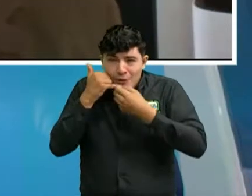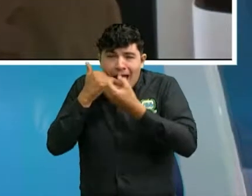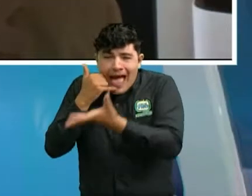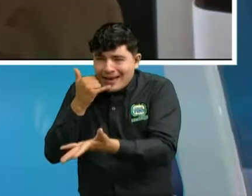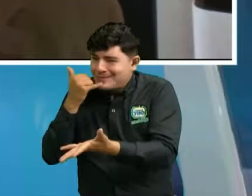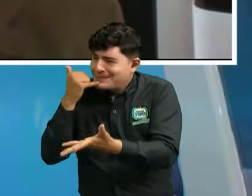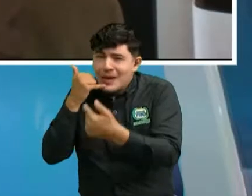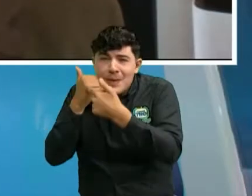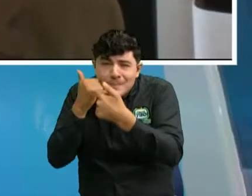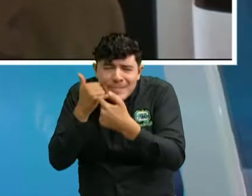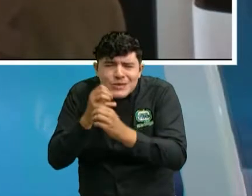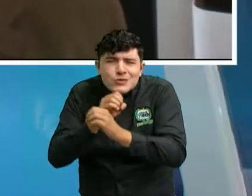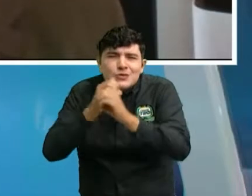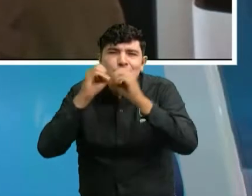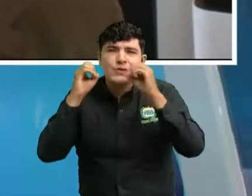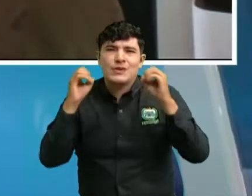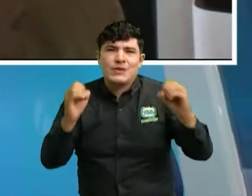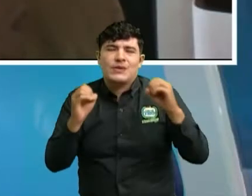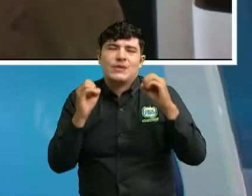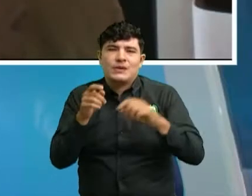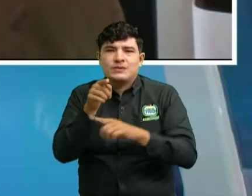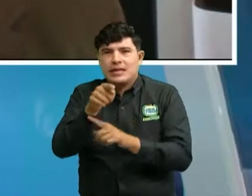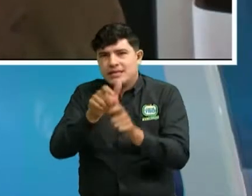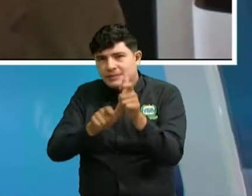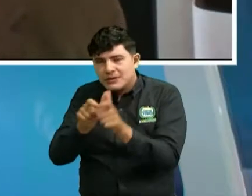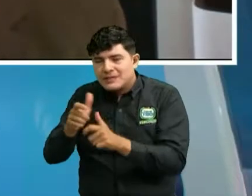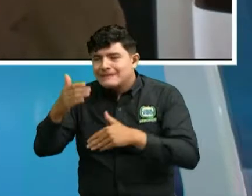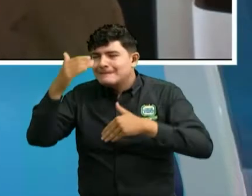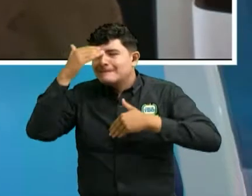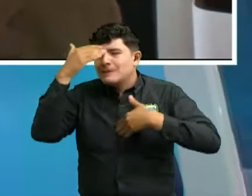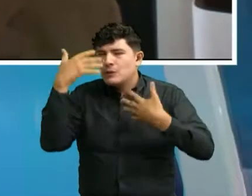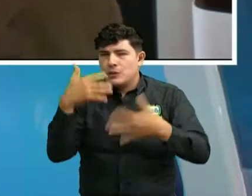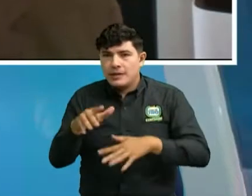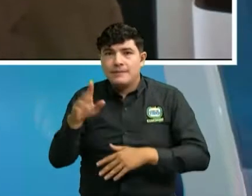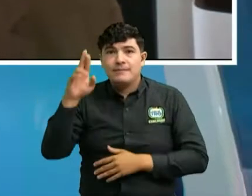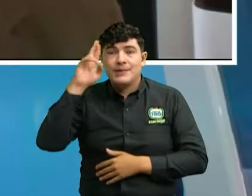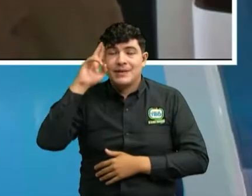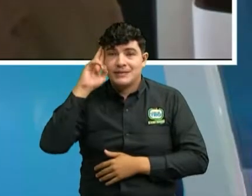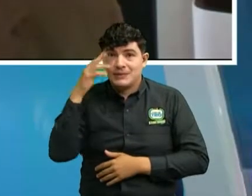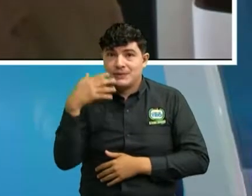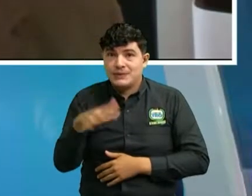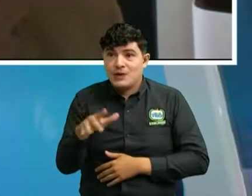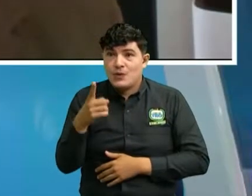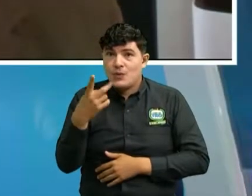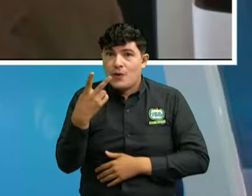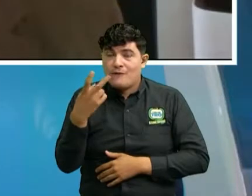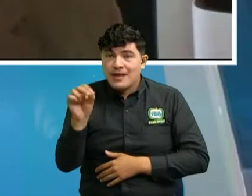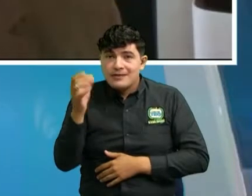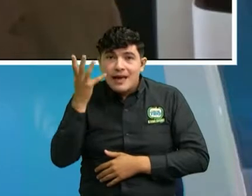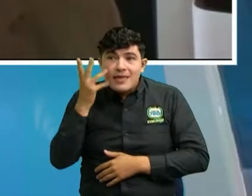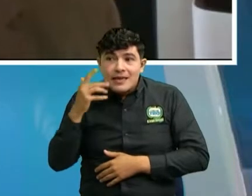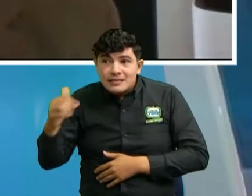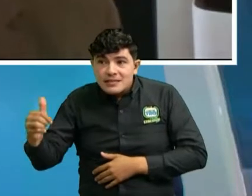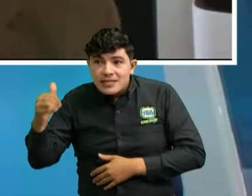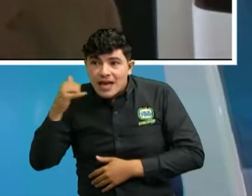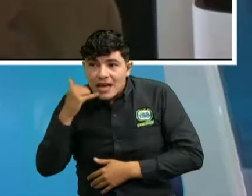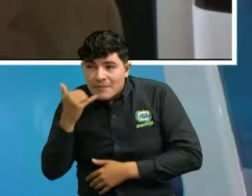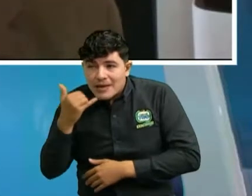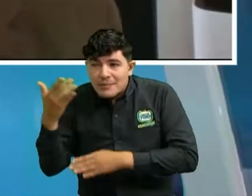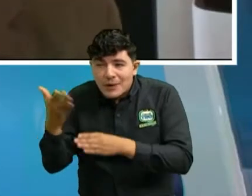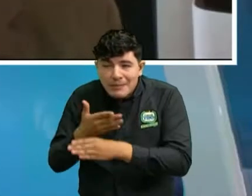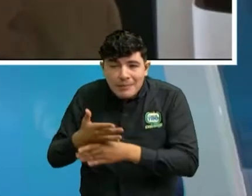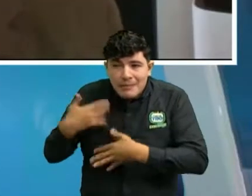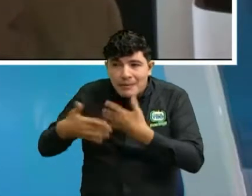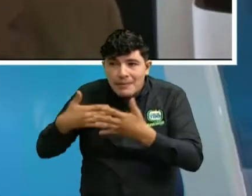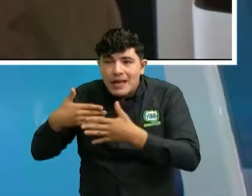debemos, debemos los usuarios, contamos con 120 días para hacer estas reclamaciones al banco. Pasados